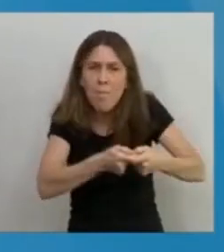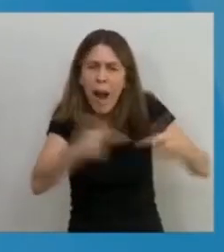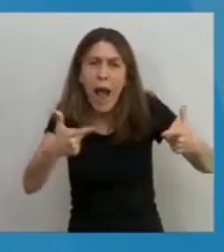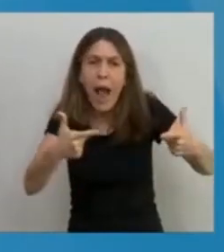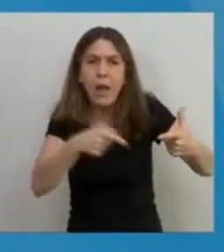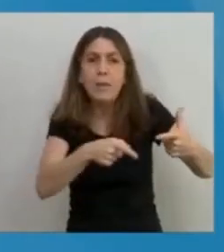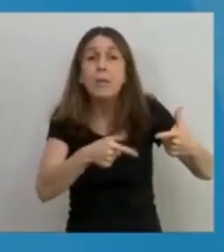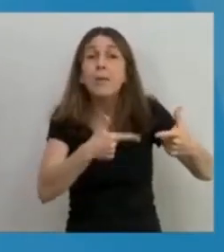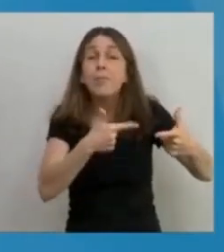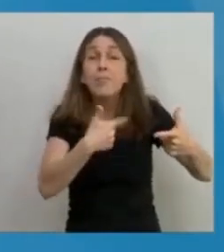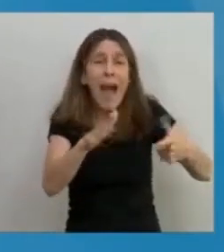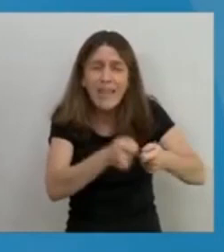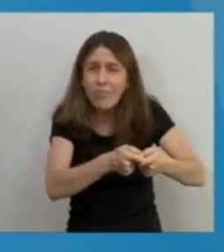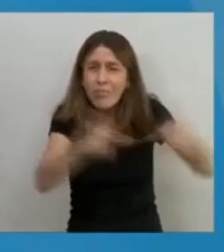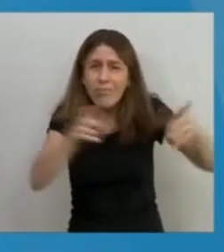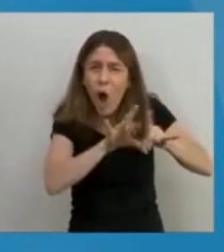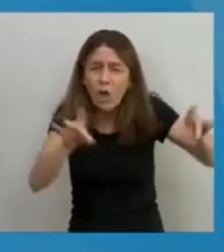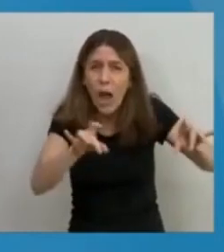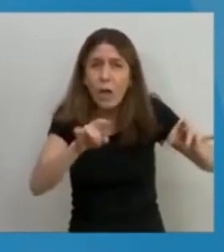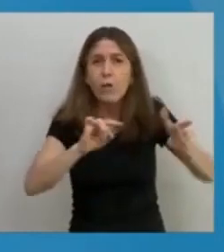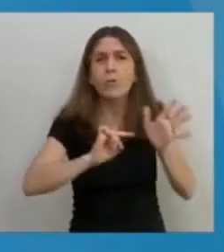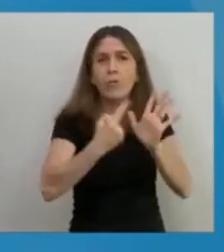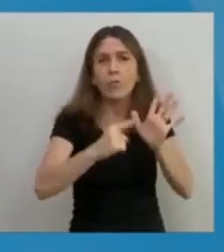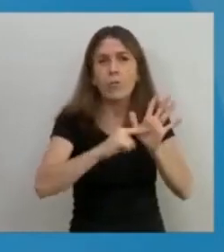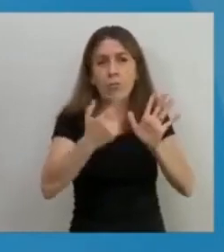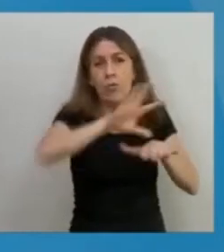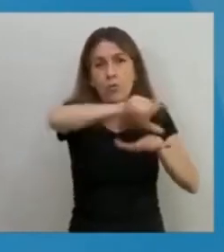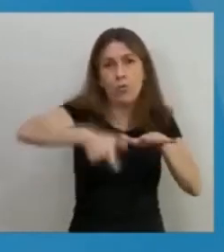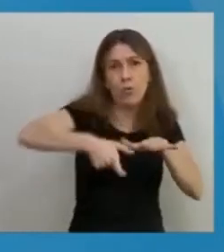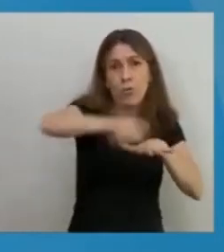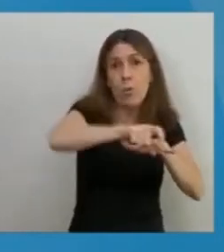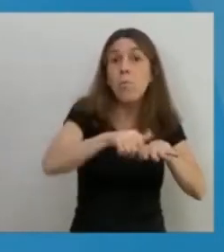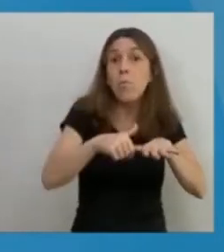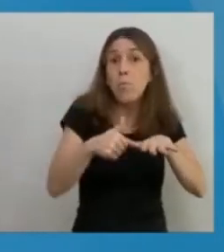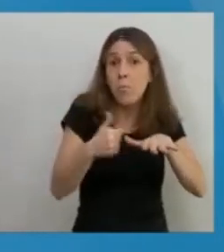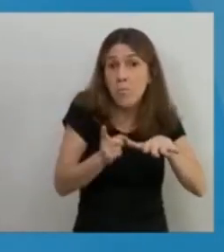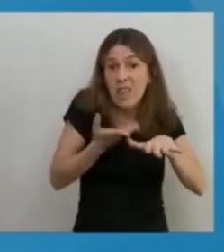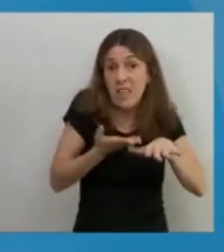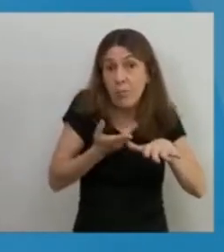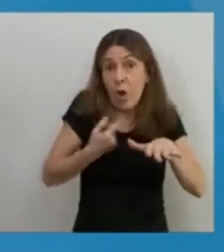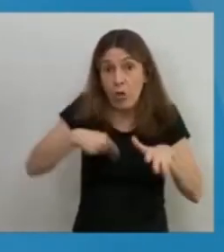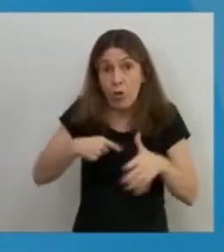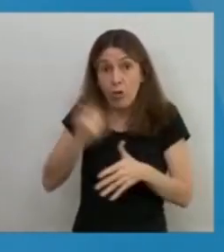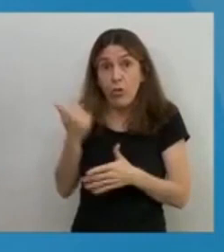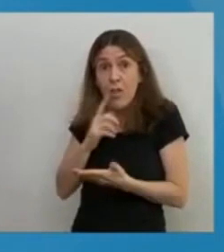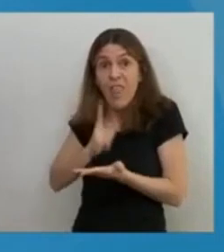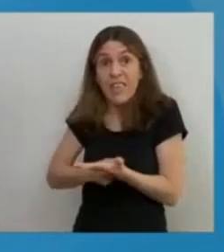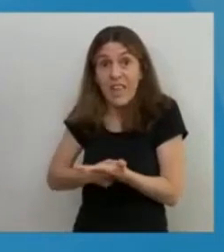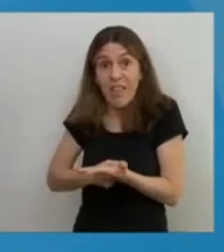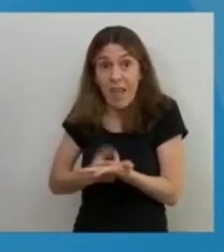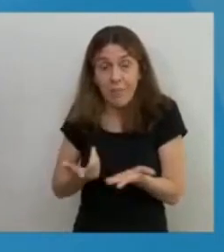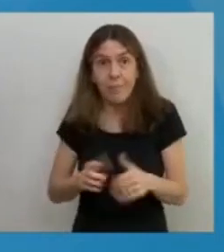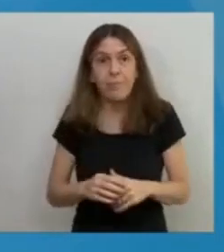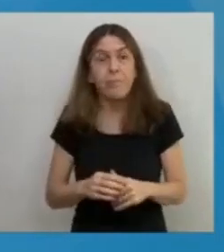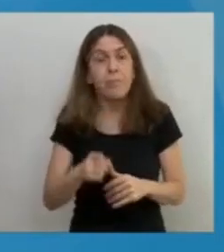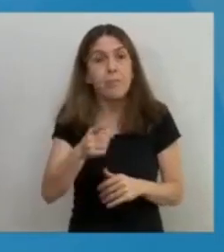fundamentalmente en el área metropolitana de Buenos Aires. Y por eso decidimos lo que decidimos. Y la